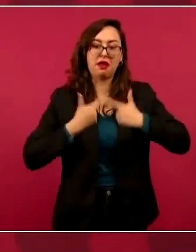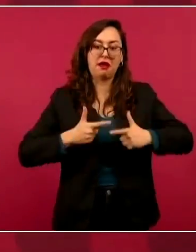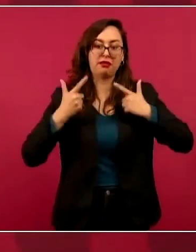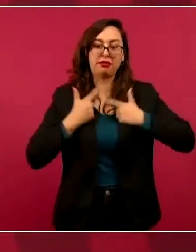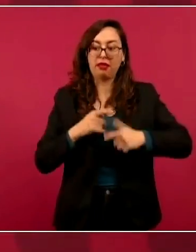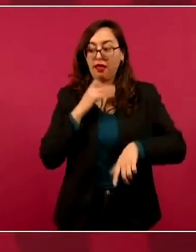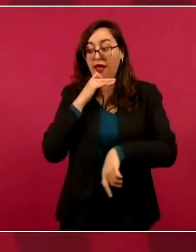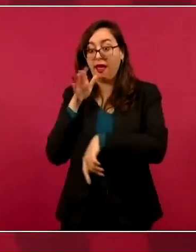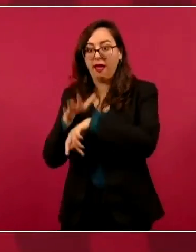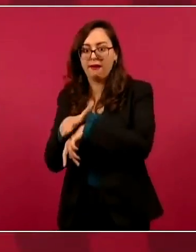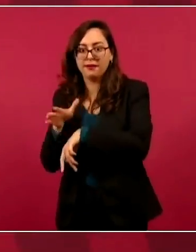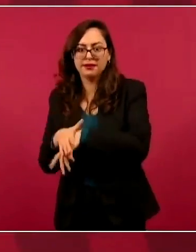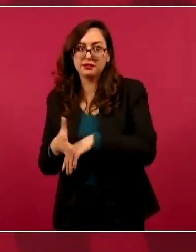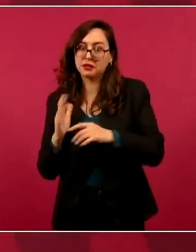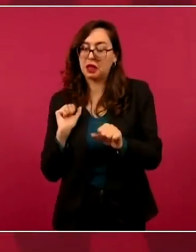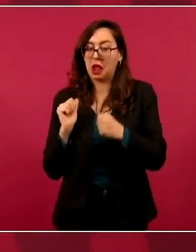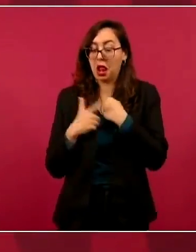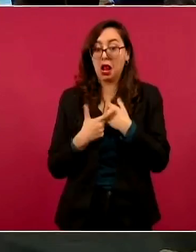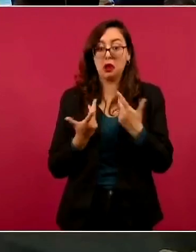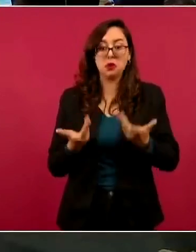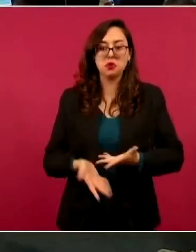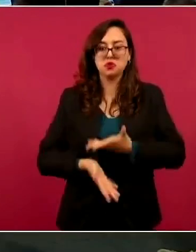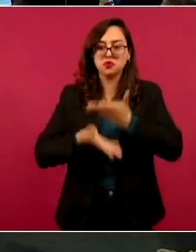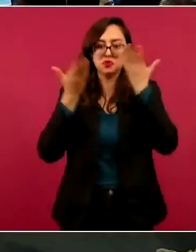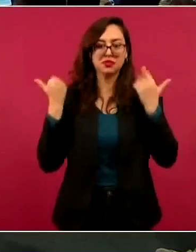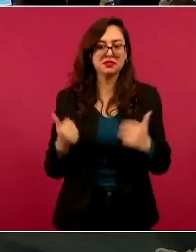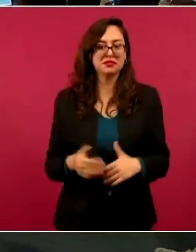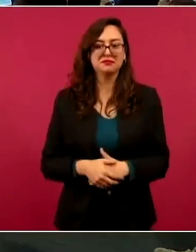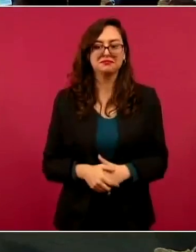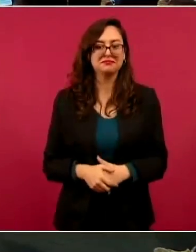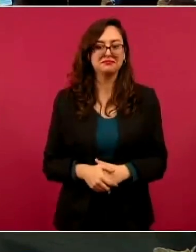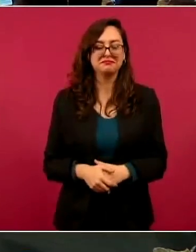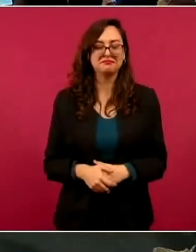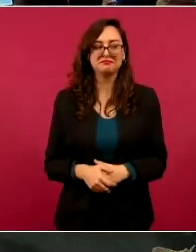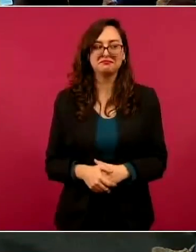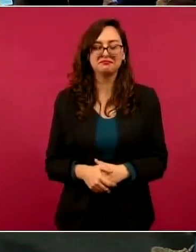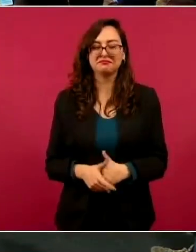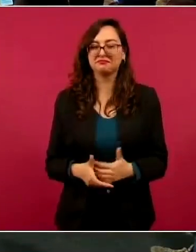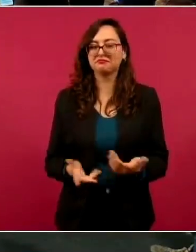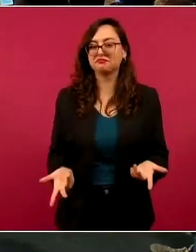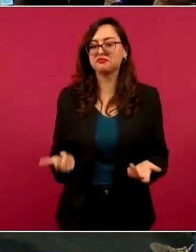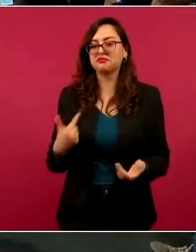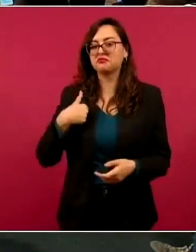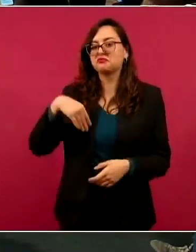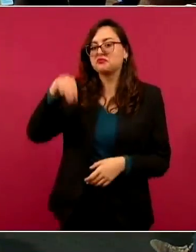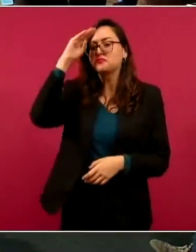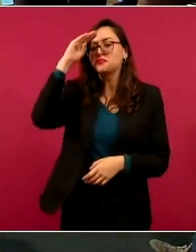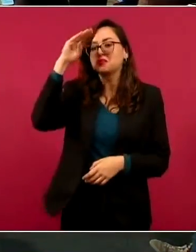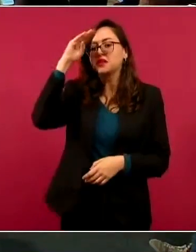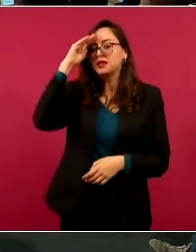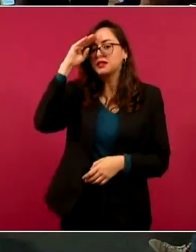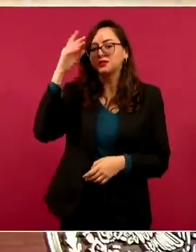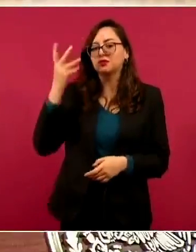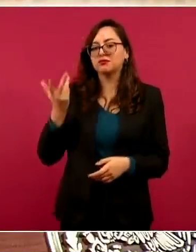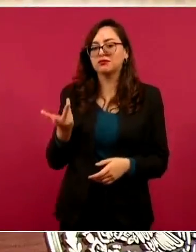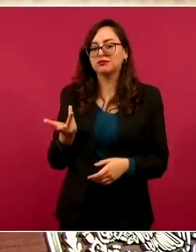porque ni modo que se esté buscando